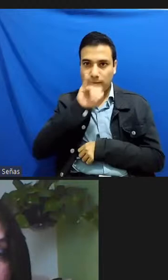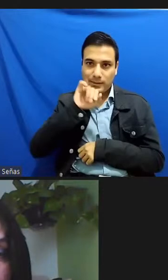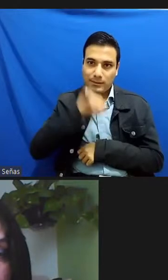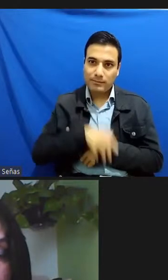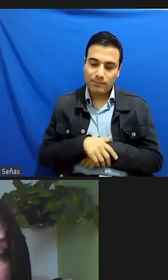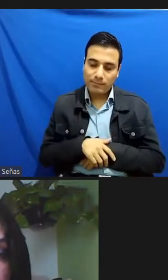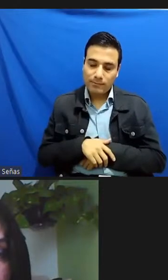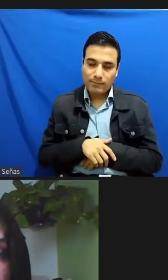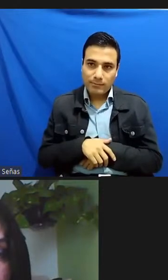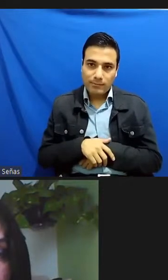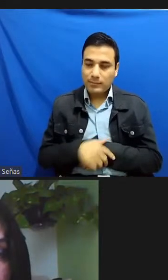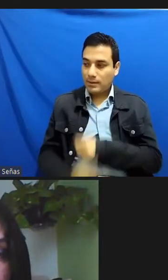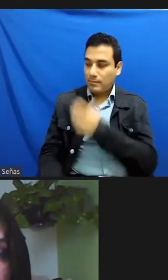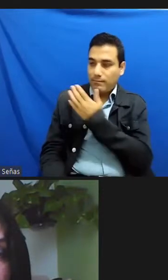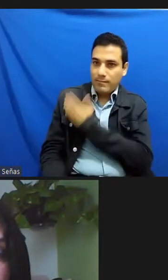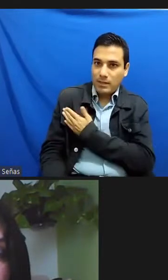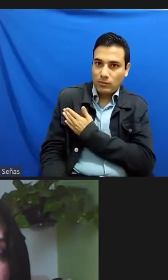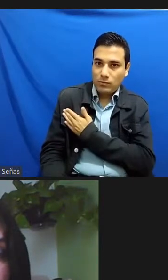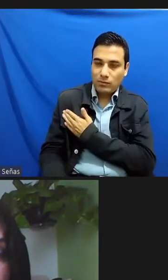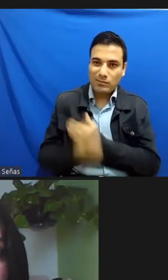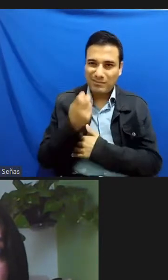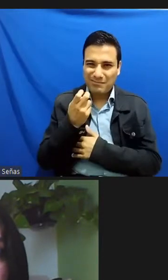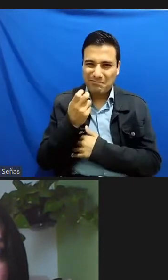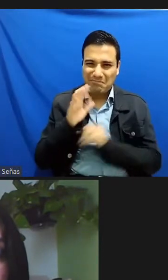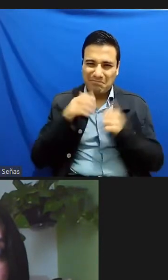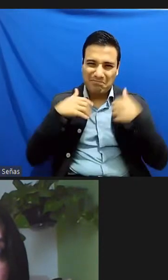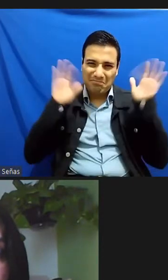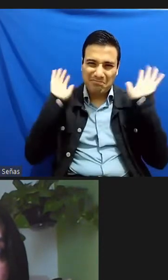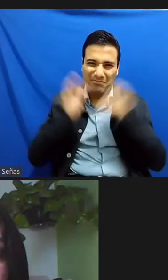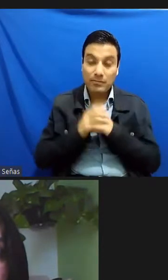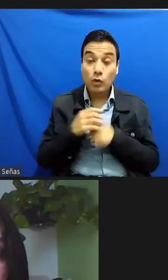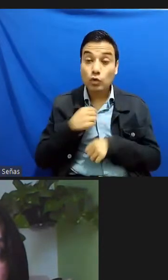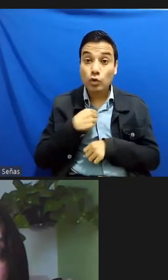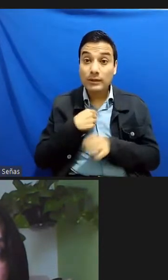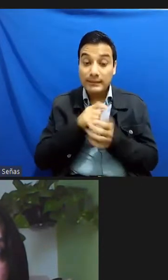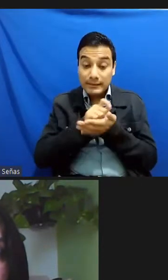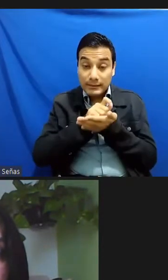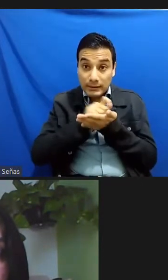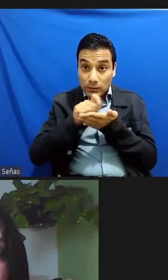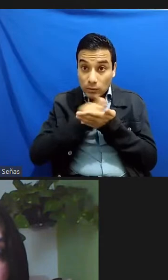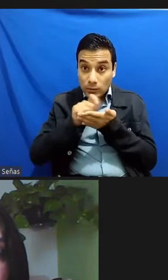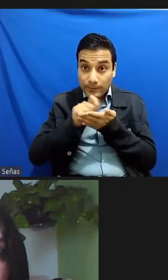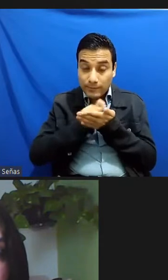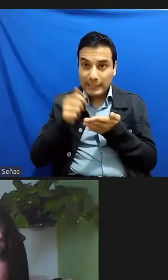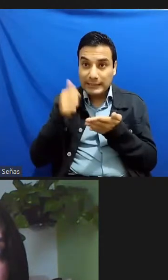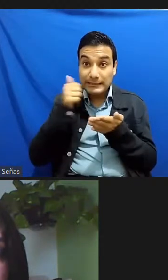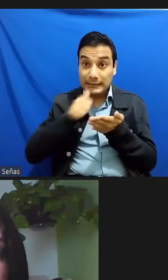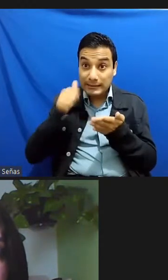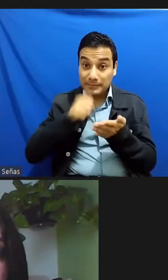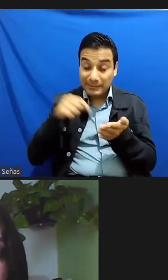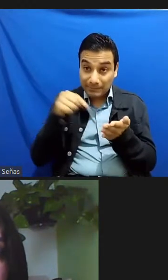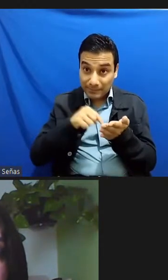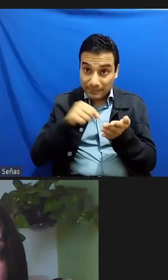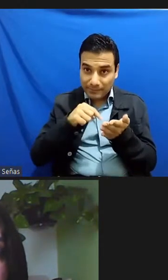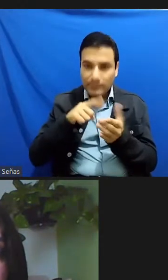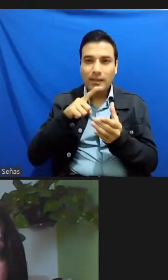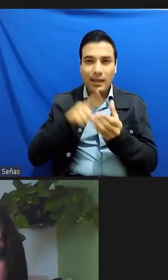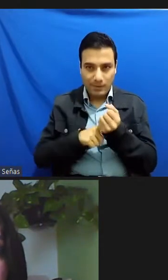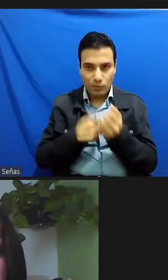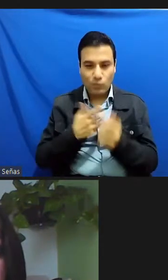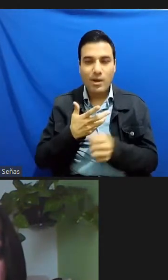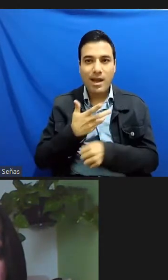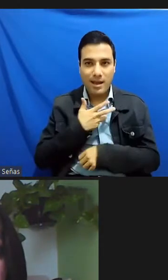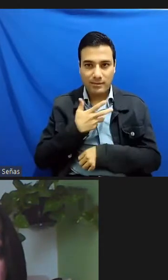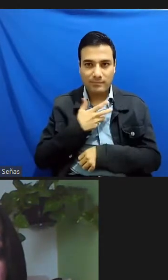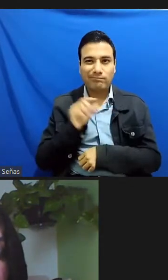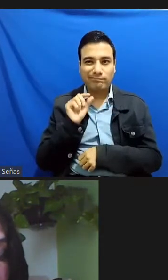el brazo no el brazo el hecho de que mi escritura siempre ha estado cruzada por una estafa ¿no? o sea que